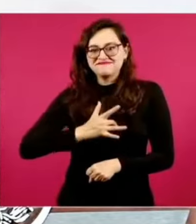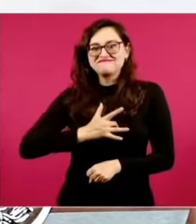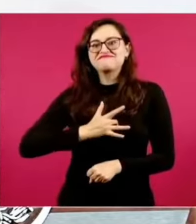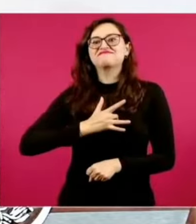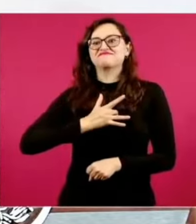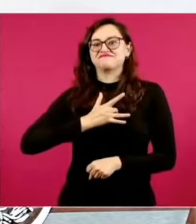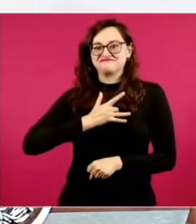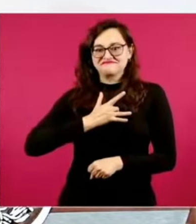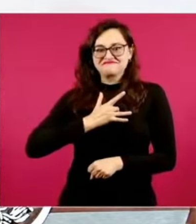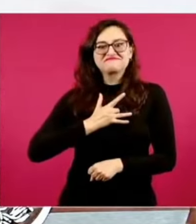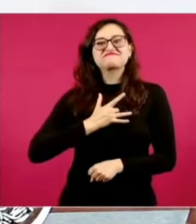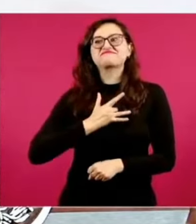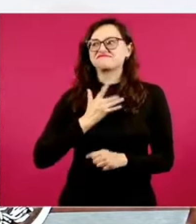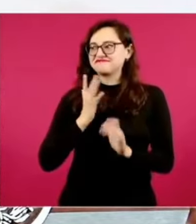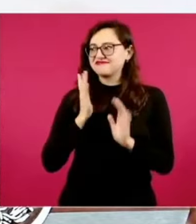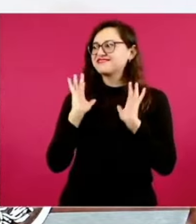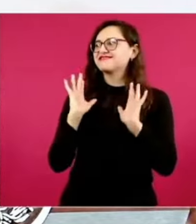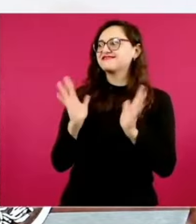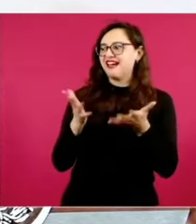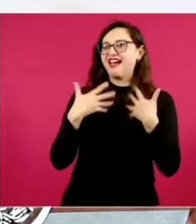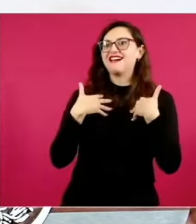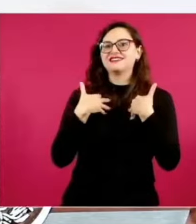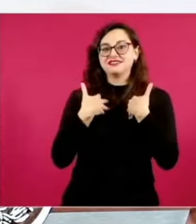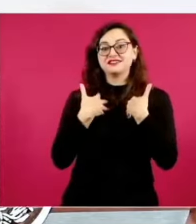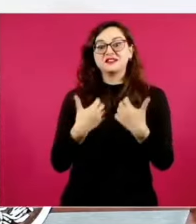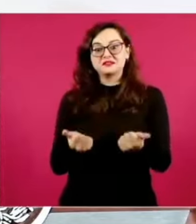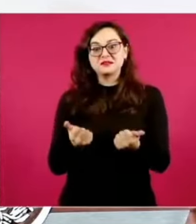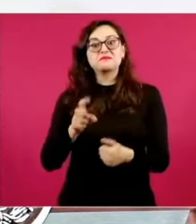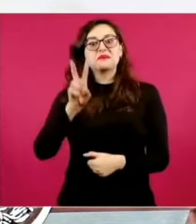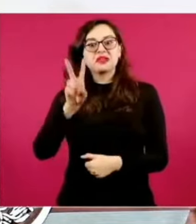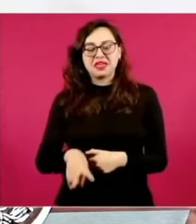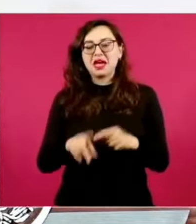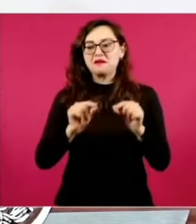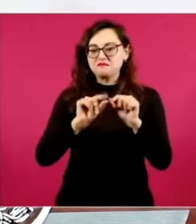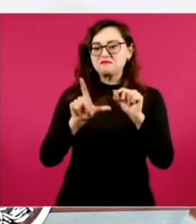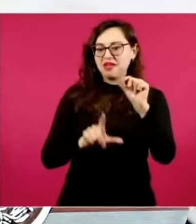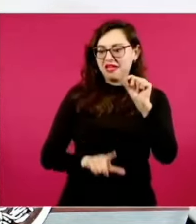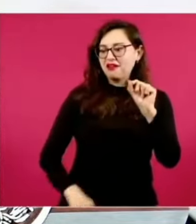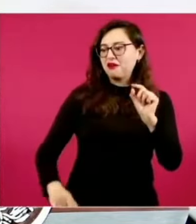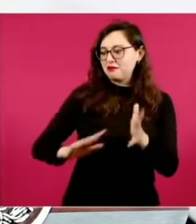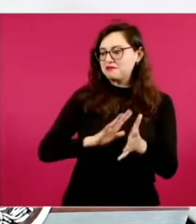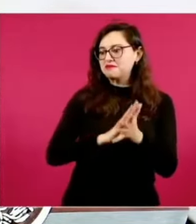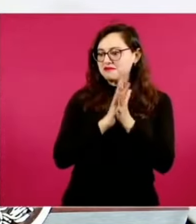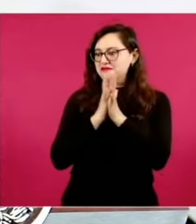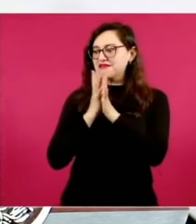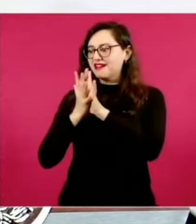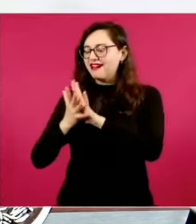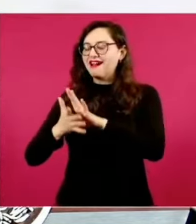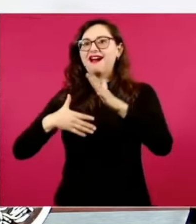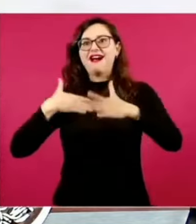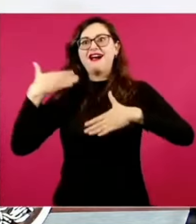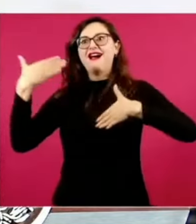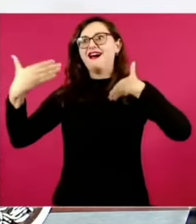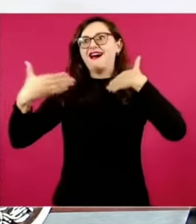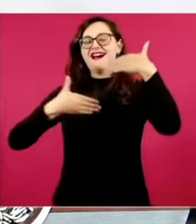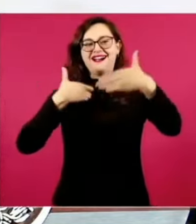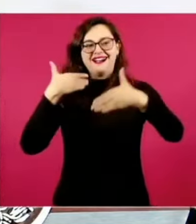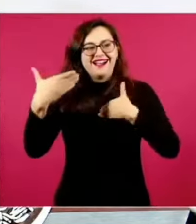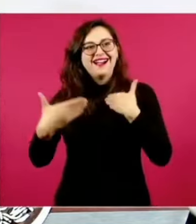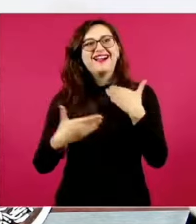que le llevó mucho tiempo a México y que nos pone muy alegres y también